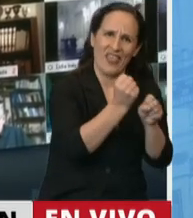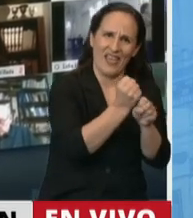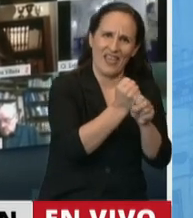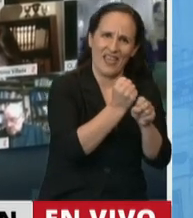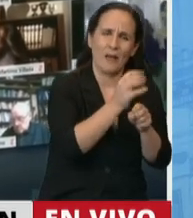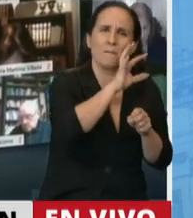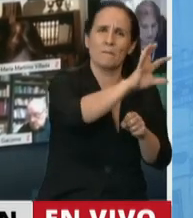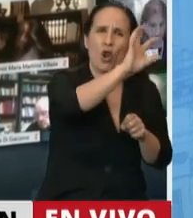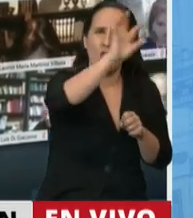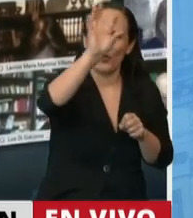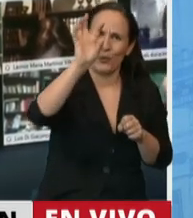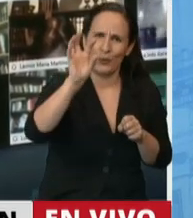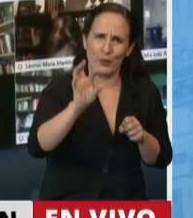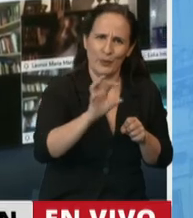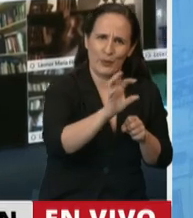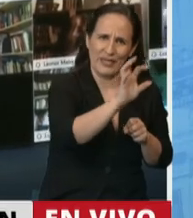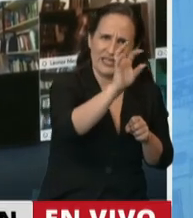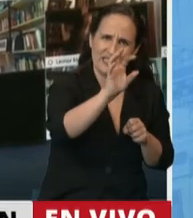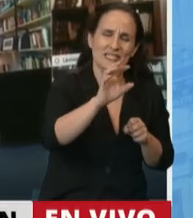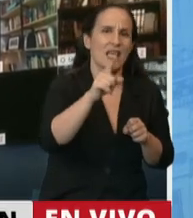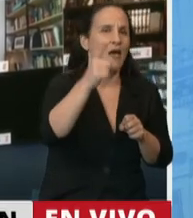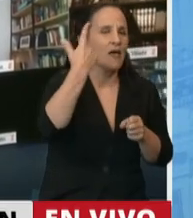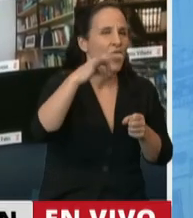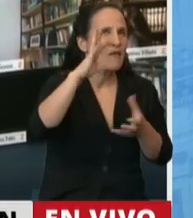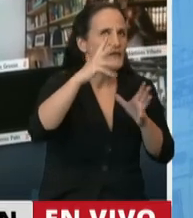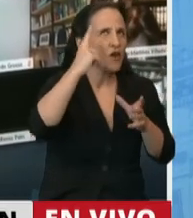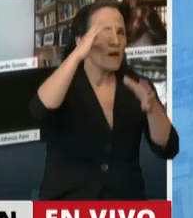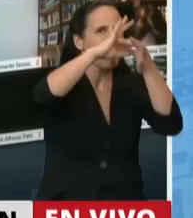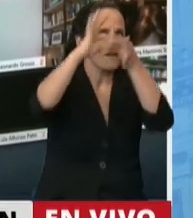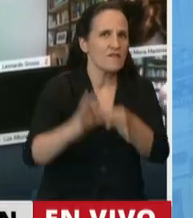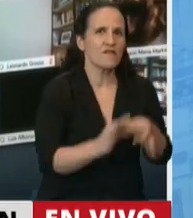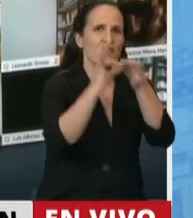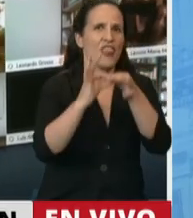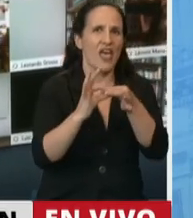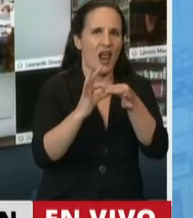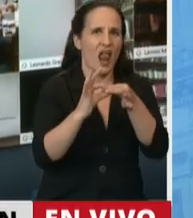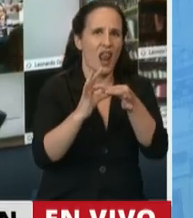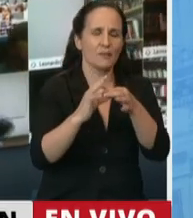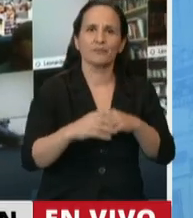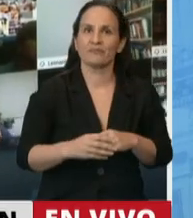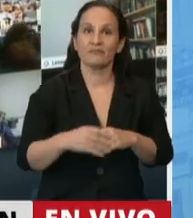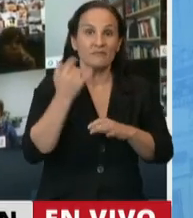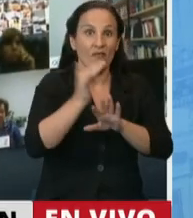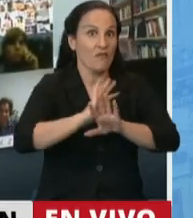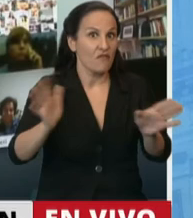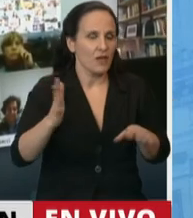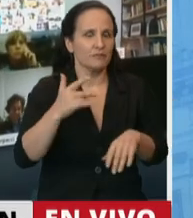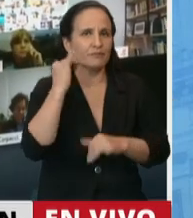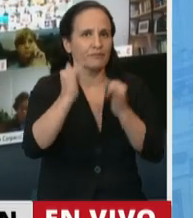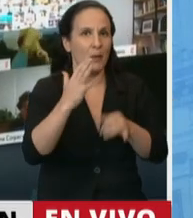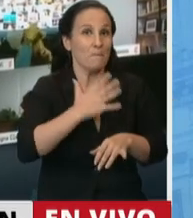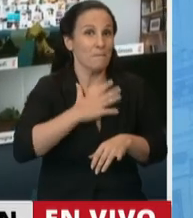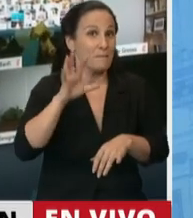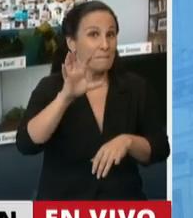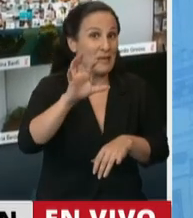cada provincia con sentido federal. Para finalizar quiero mencionar que mi provincia